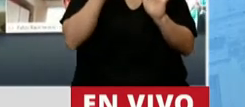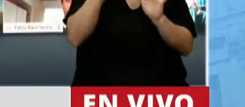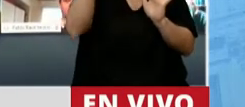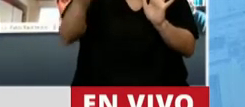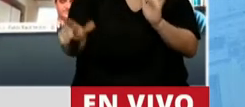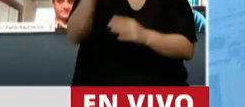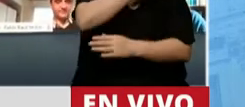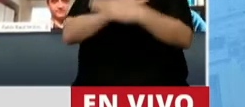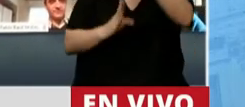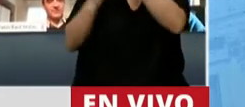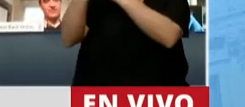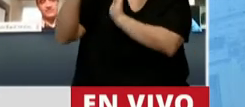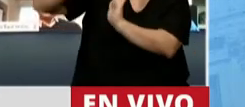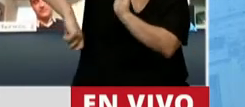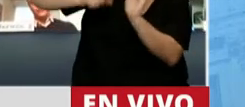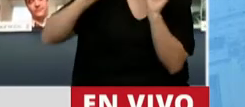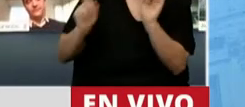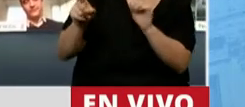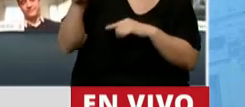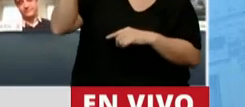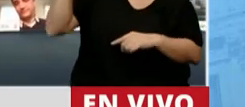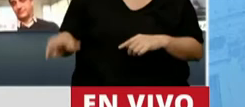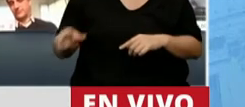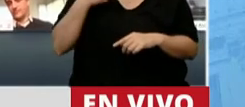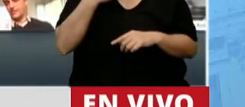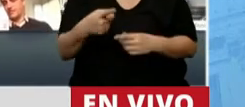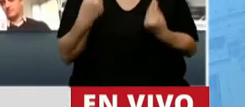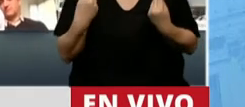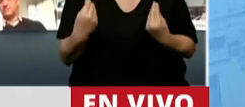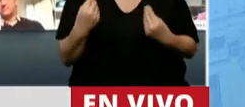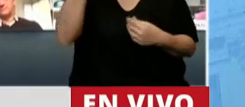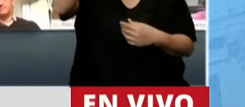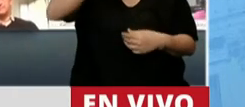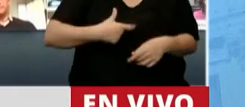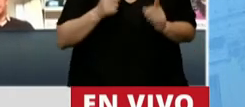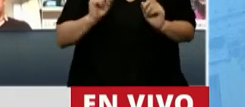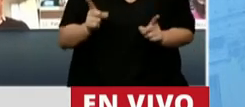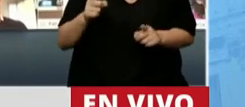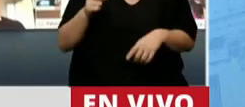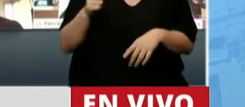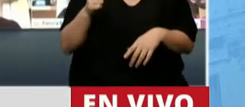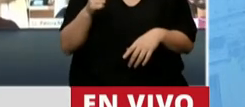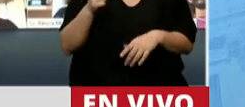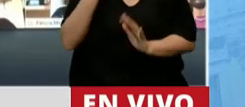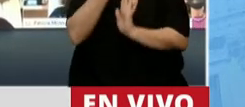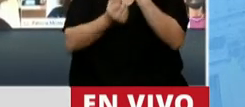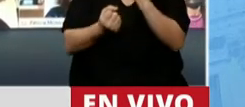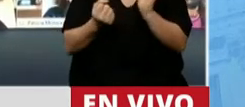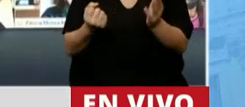donde se auto-acepta, digamos, los